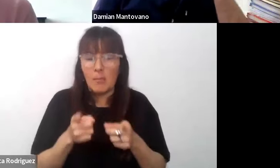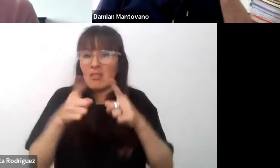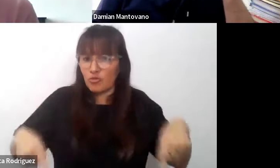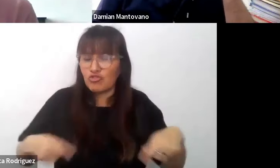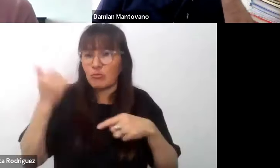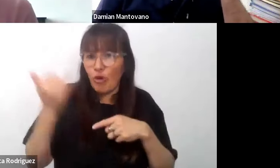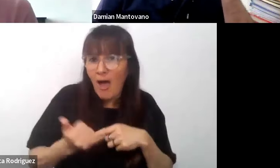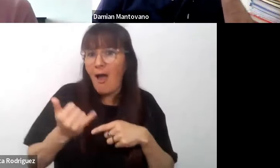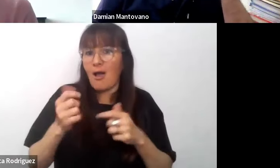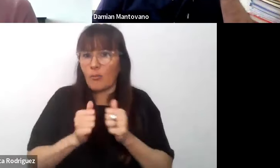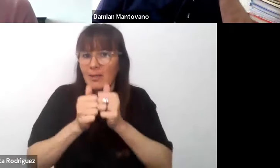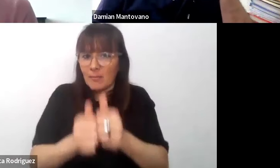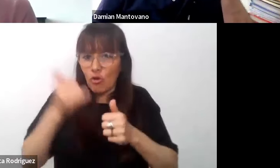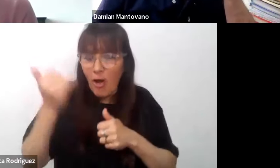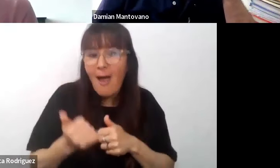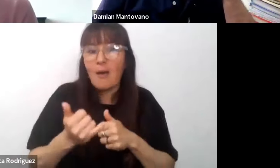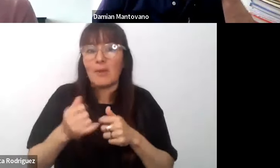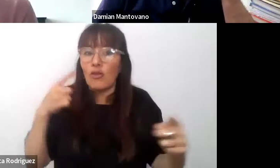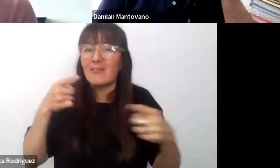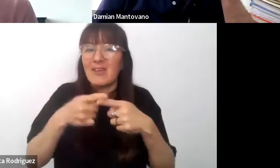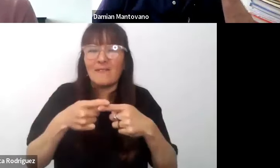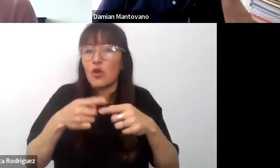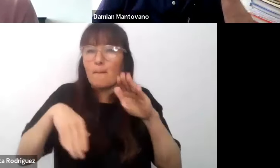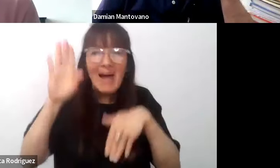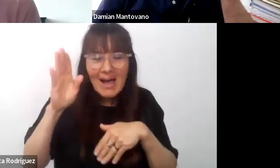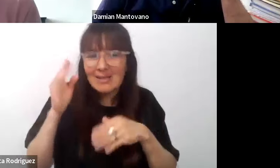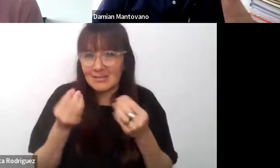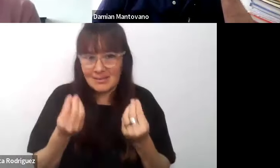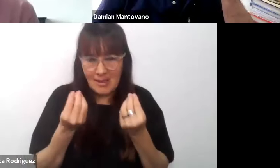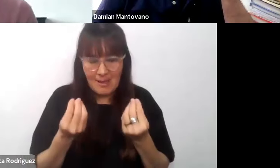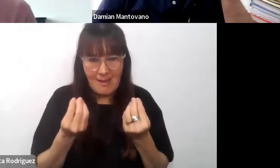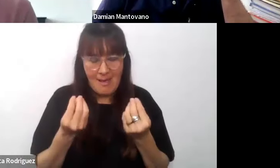todo eso pero el gran desafío ya que